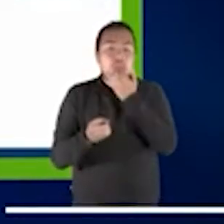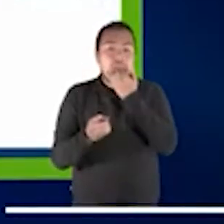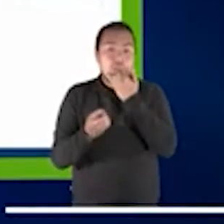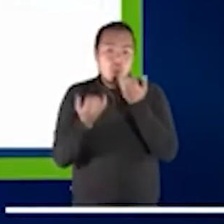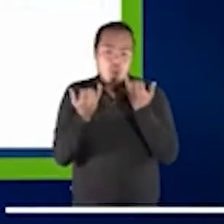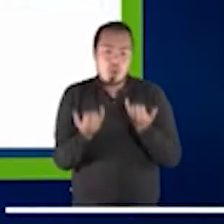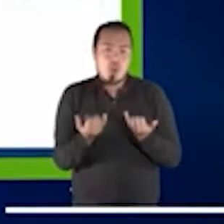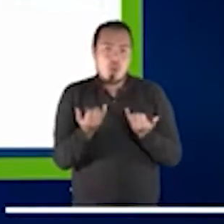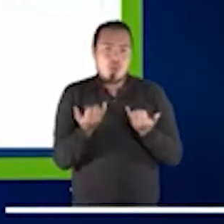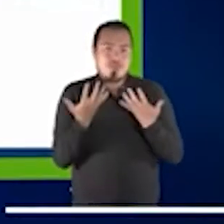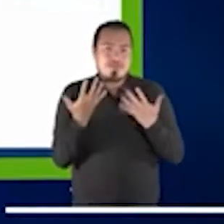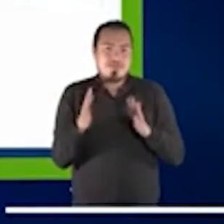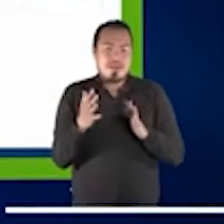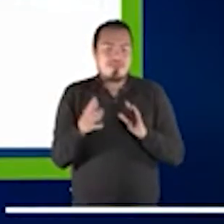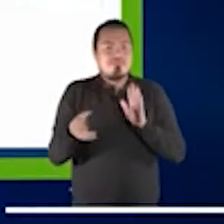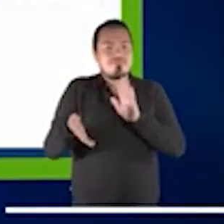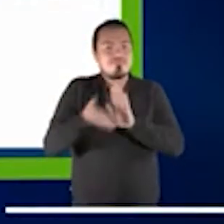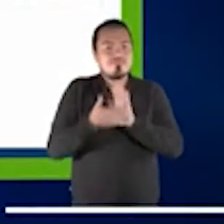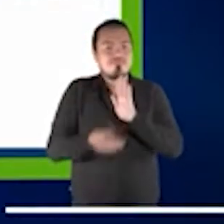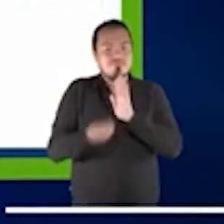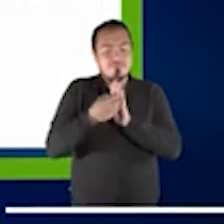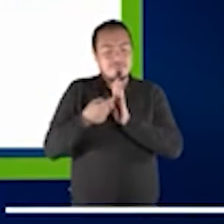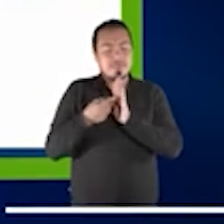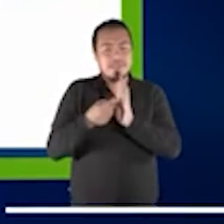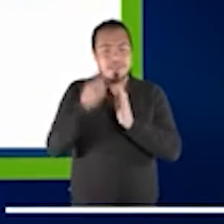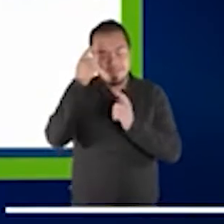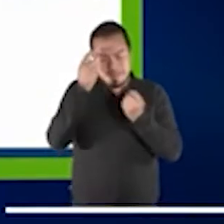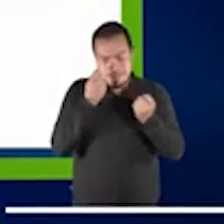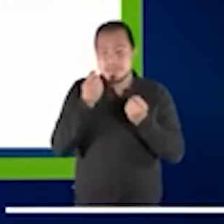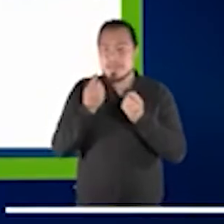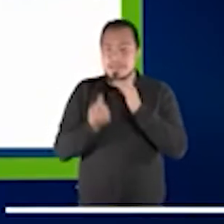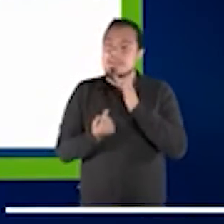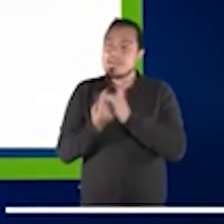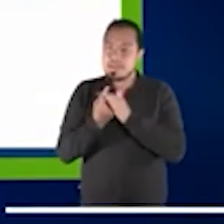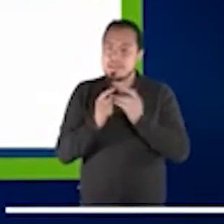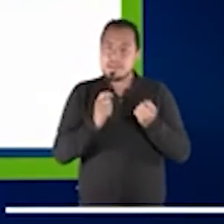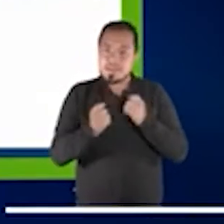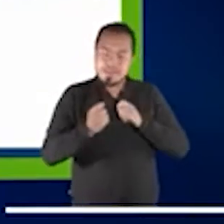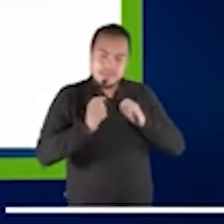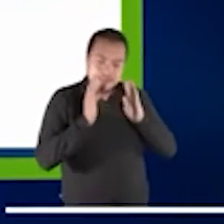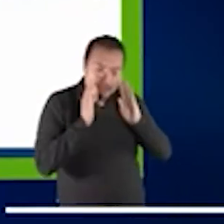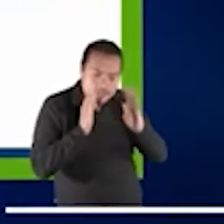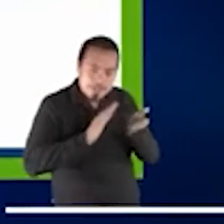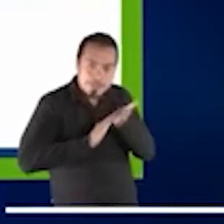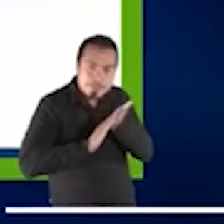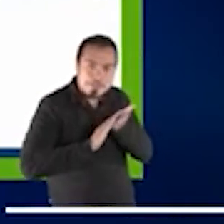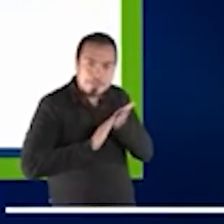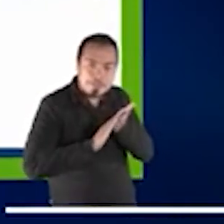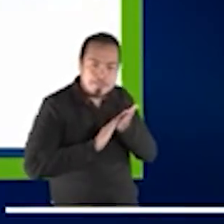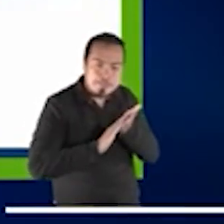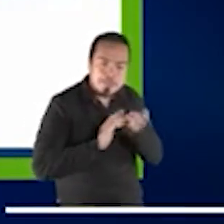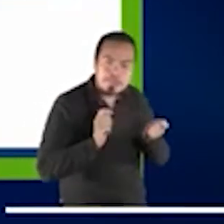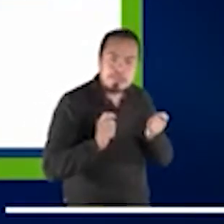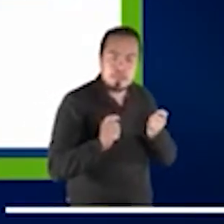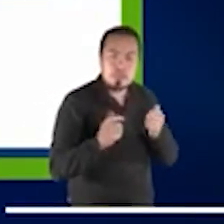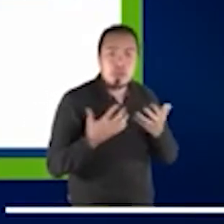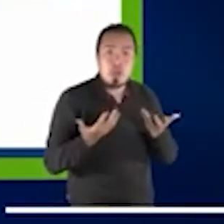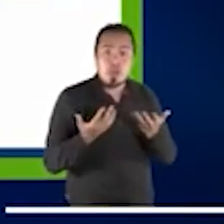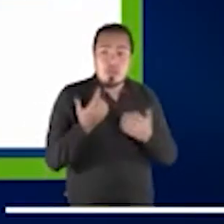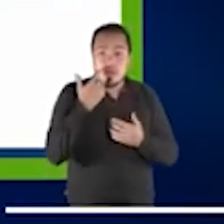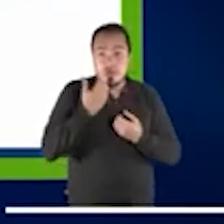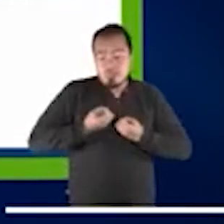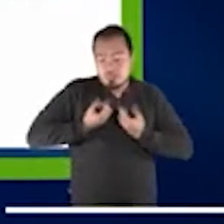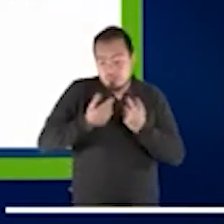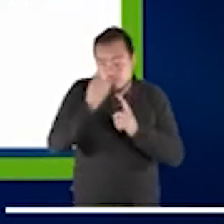hoy estamos en un congreso de justicia restaurativa, a pesar de que tengamos la buena palabra de promover las medidas